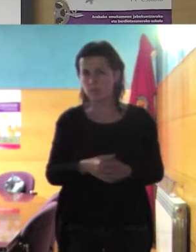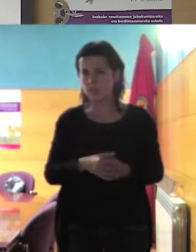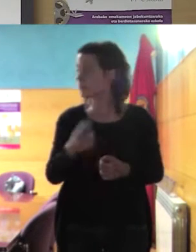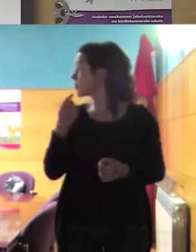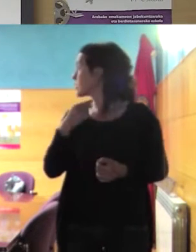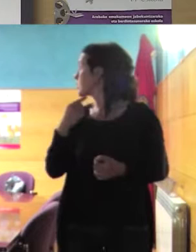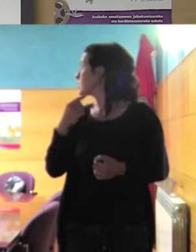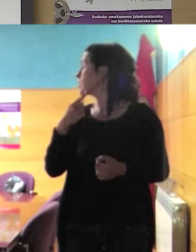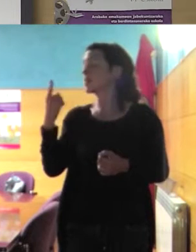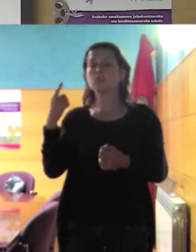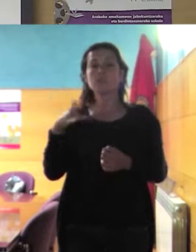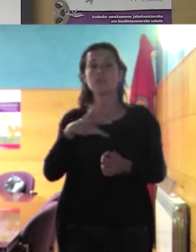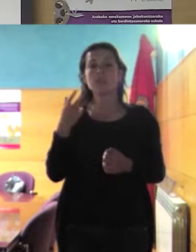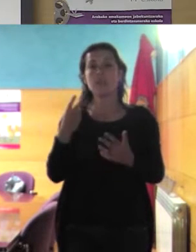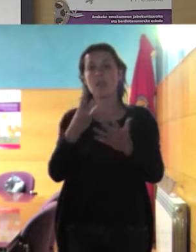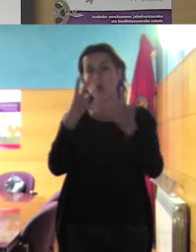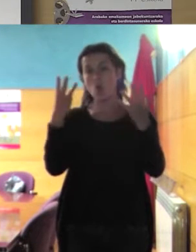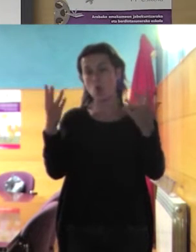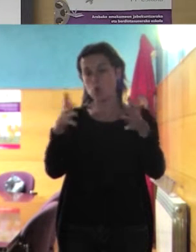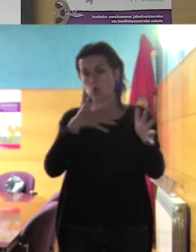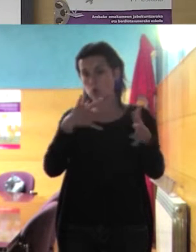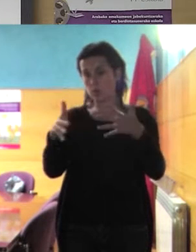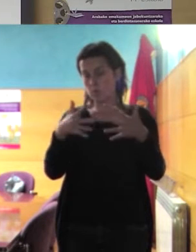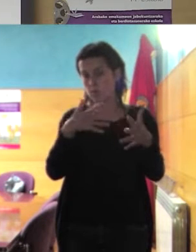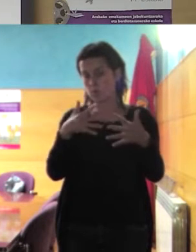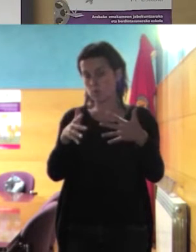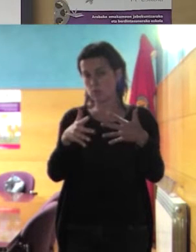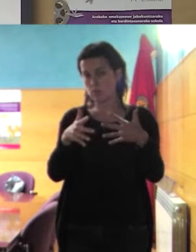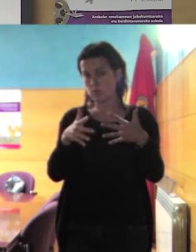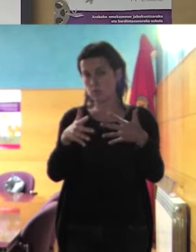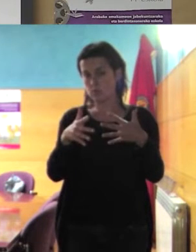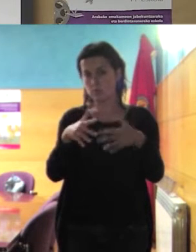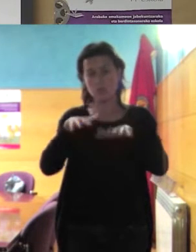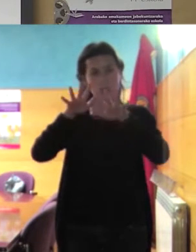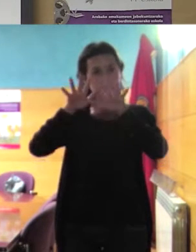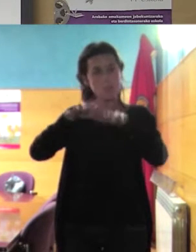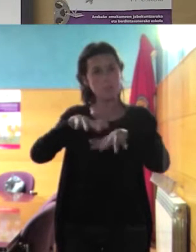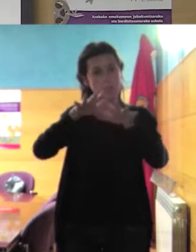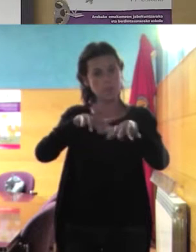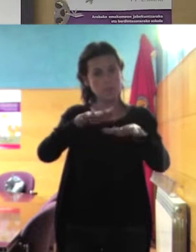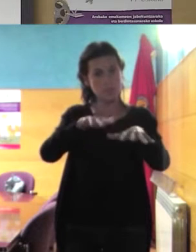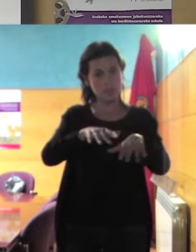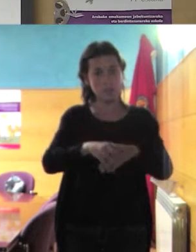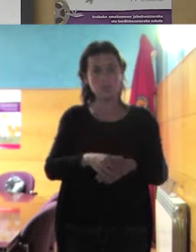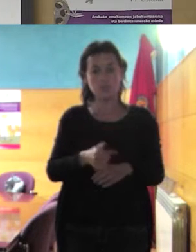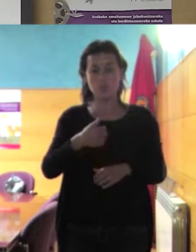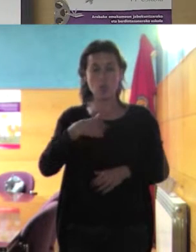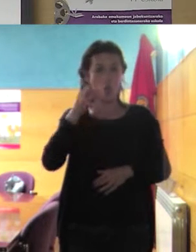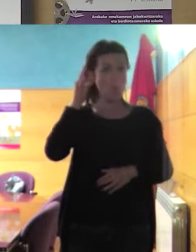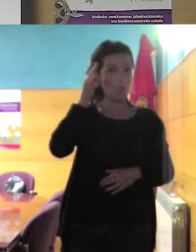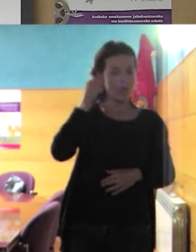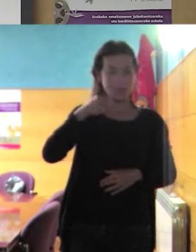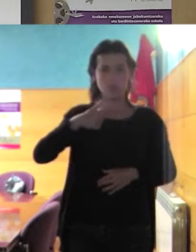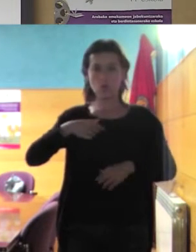de la manifestación del 8 el bloque de la manifestación del 8 de marzo soy mujer soy libre visto como